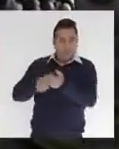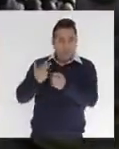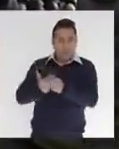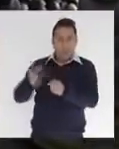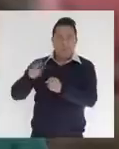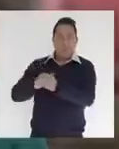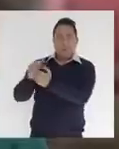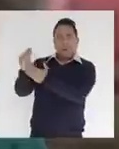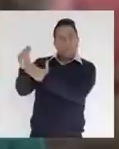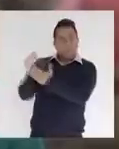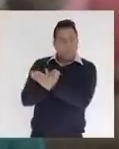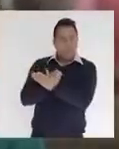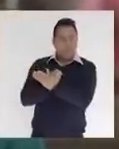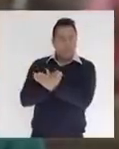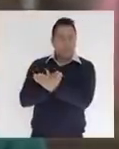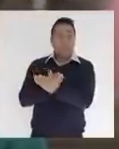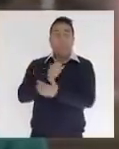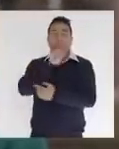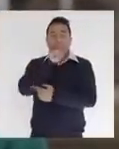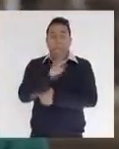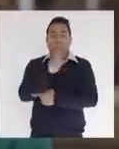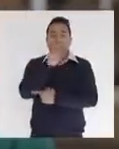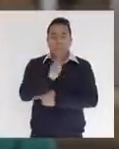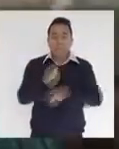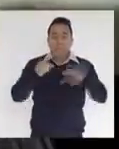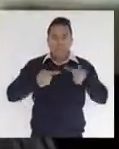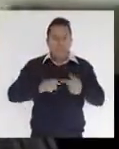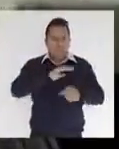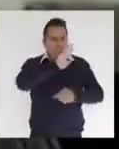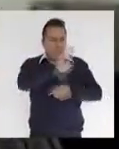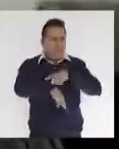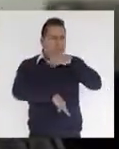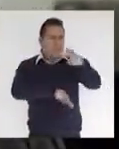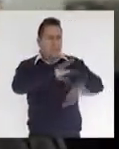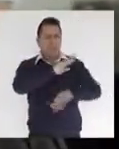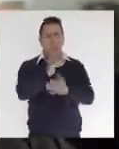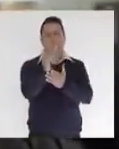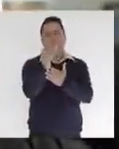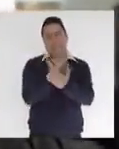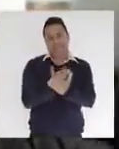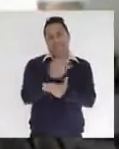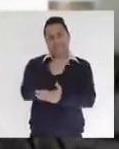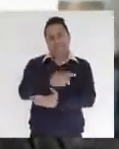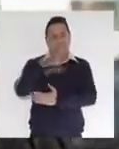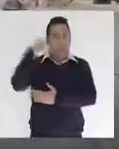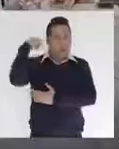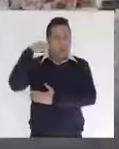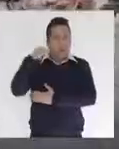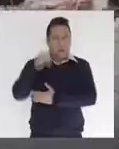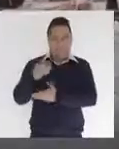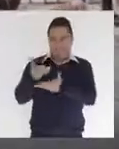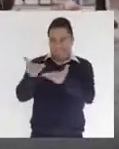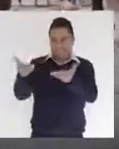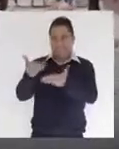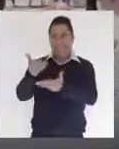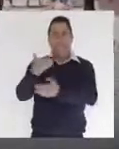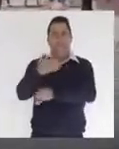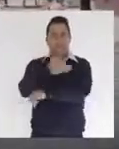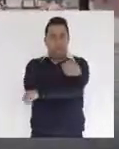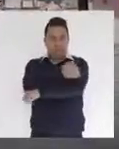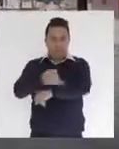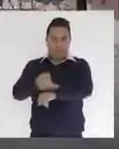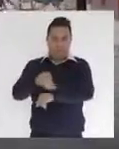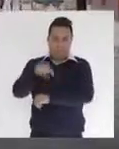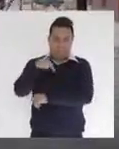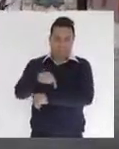hospitalizaciones y por consecuencia reducir el número de muertes en nuestro estado. Queridas familias,